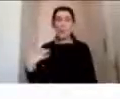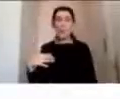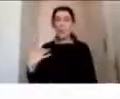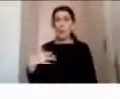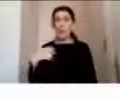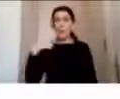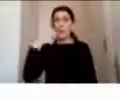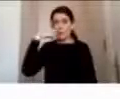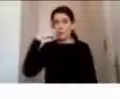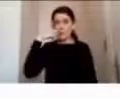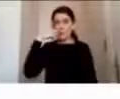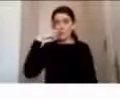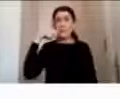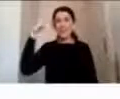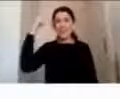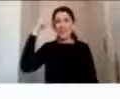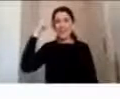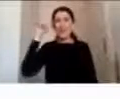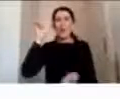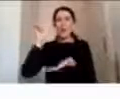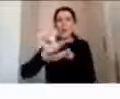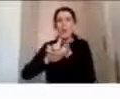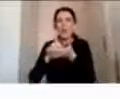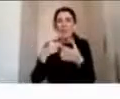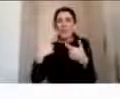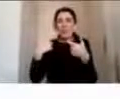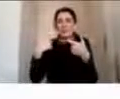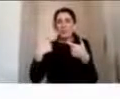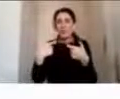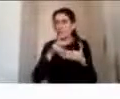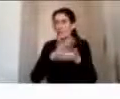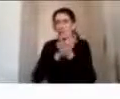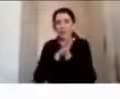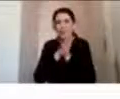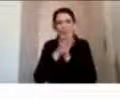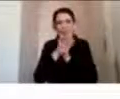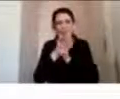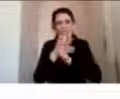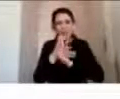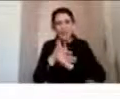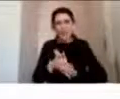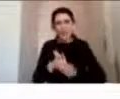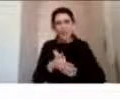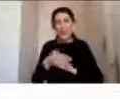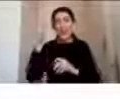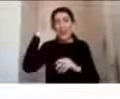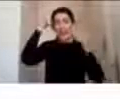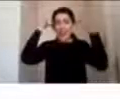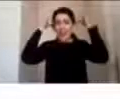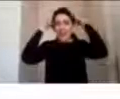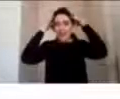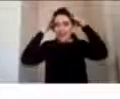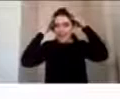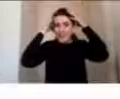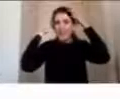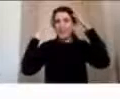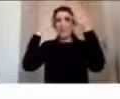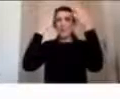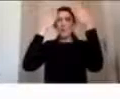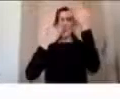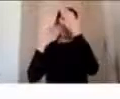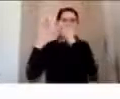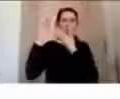control de nuestra conducta, de nuestra vida, que en el fondo, mientras menos expongamos nuestra cabeza a lesiones, a golpes, a